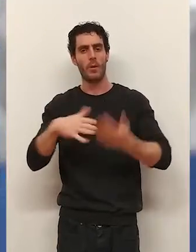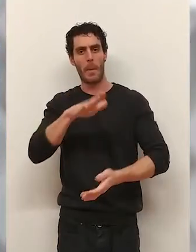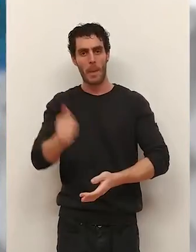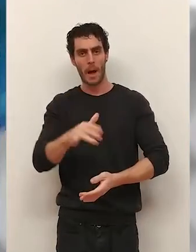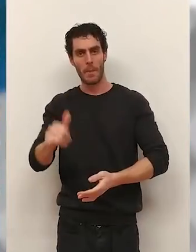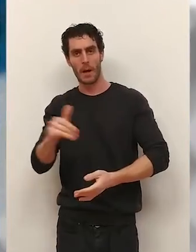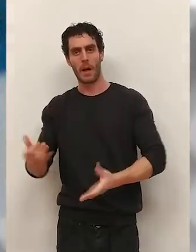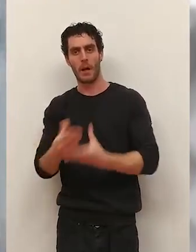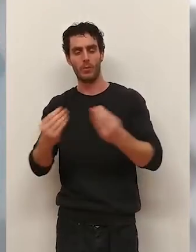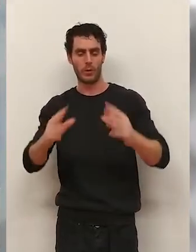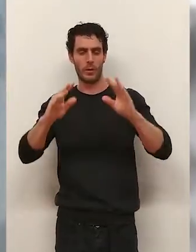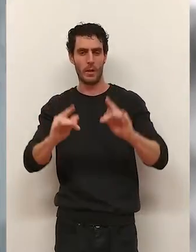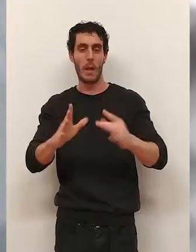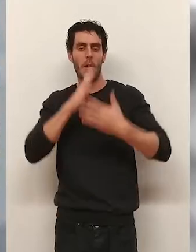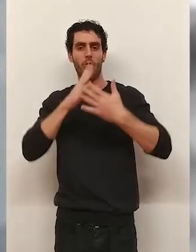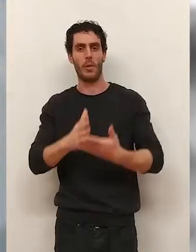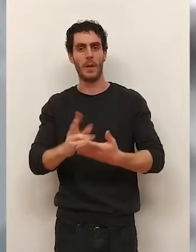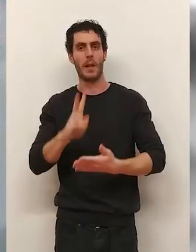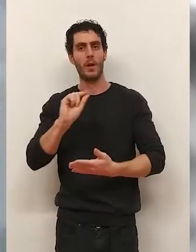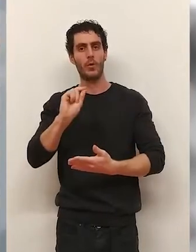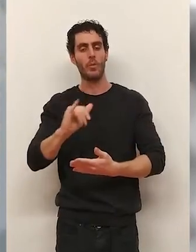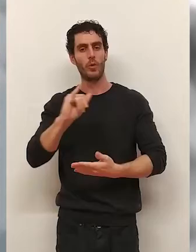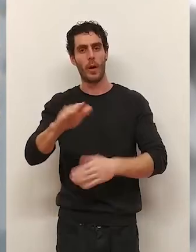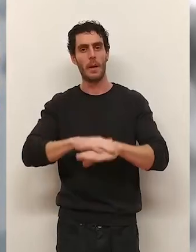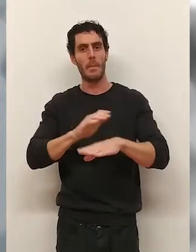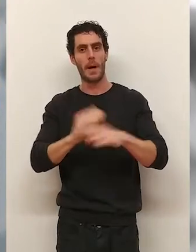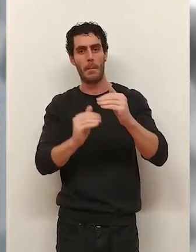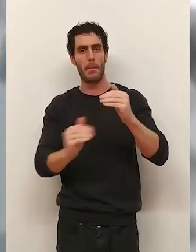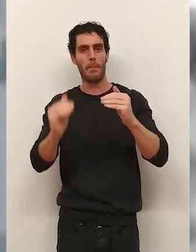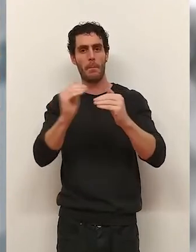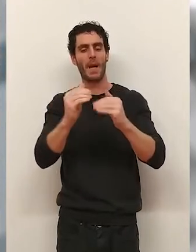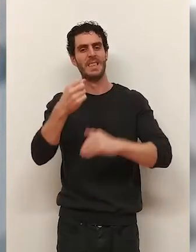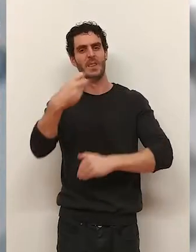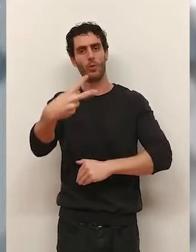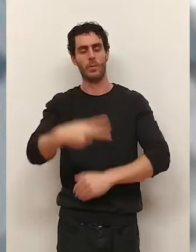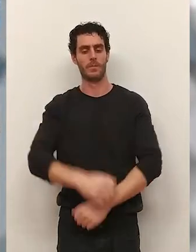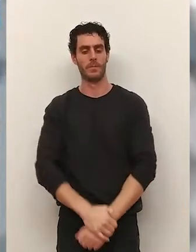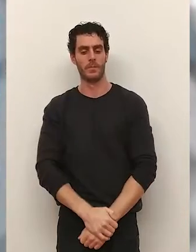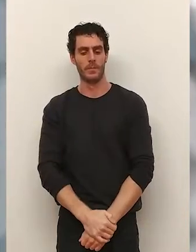pesar de las muchas bajas que tienen y a día de hoy está a solo dos puntos del segundo clasificado.